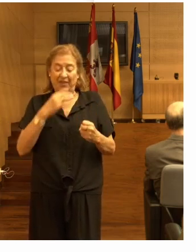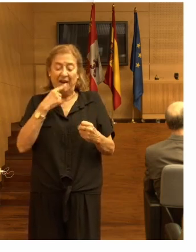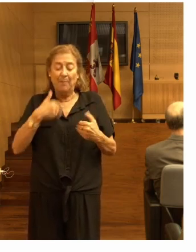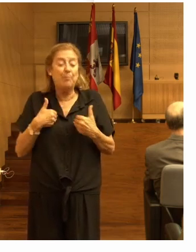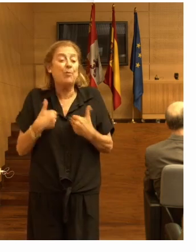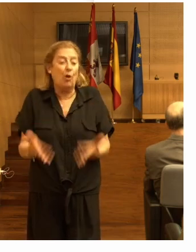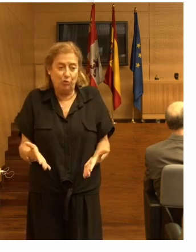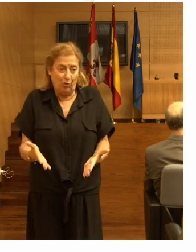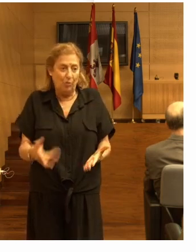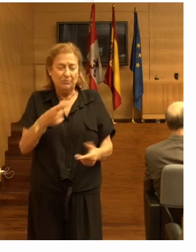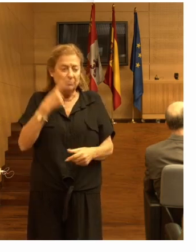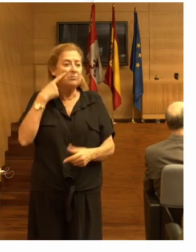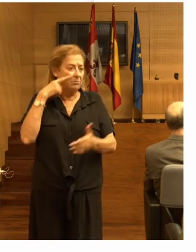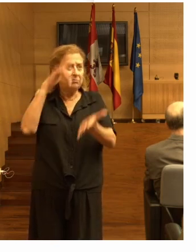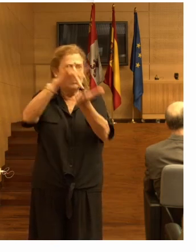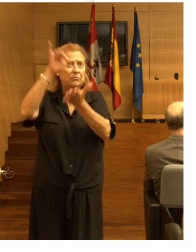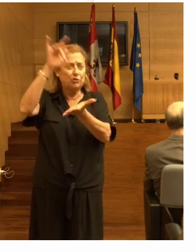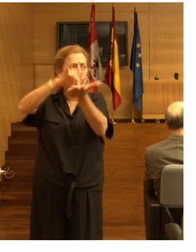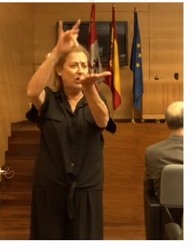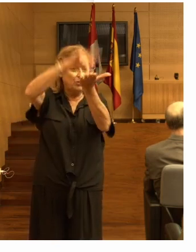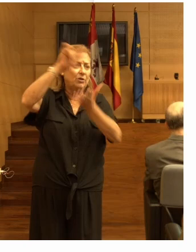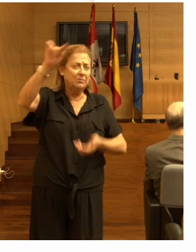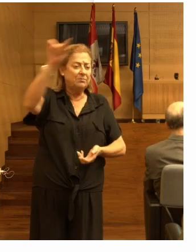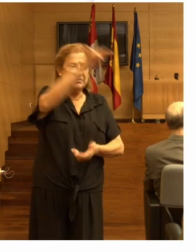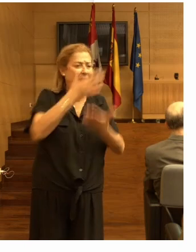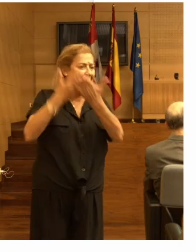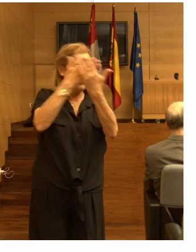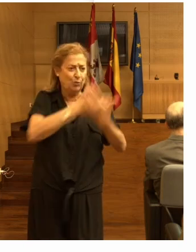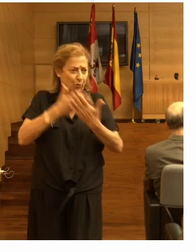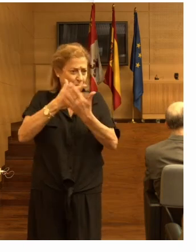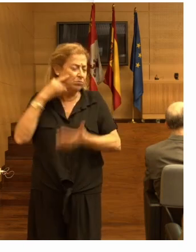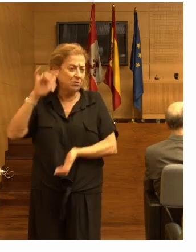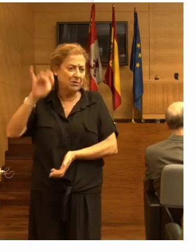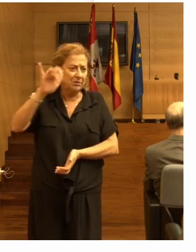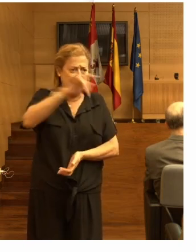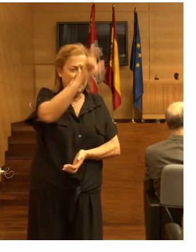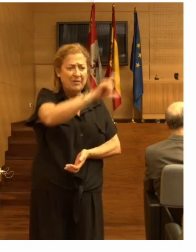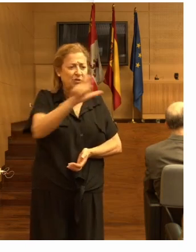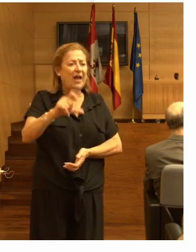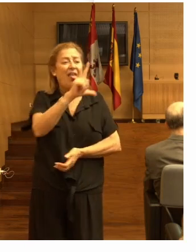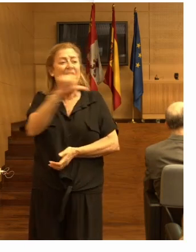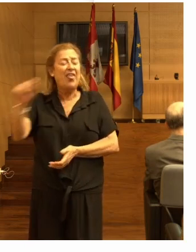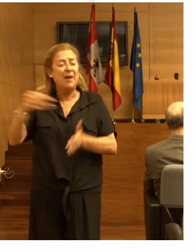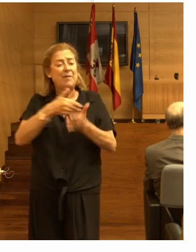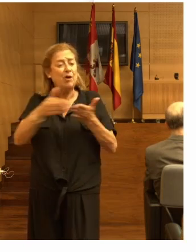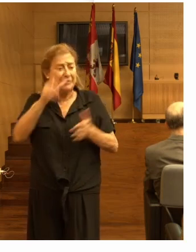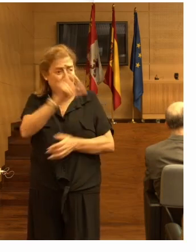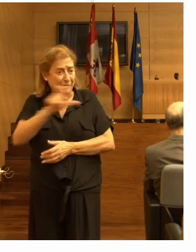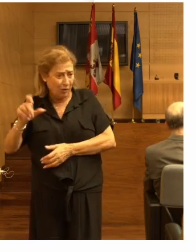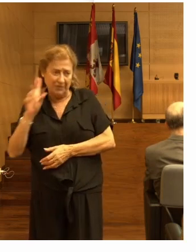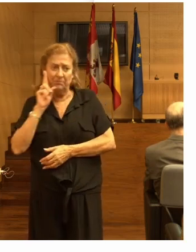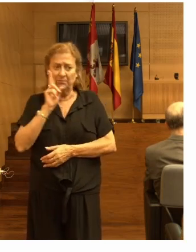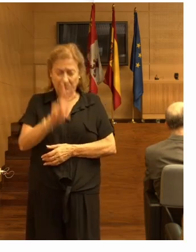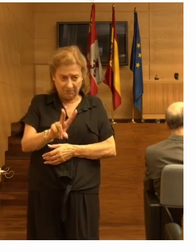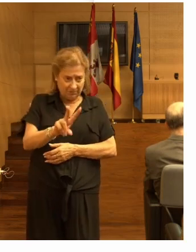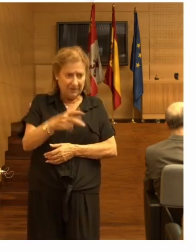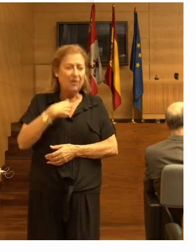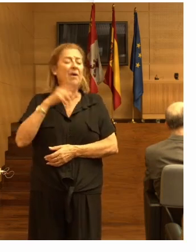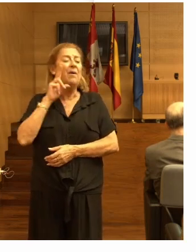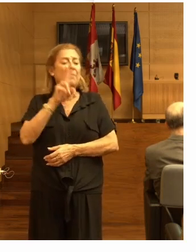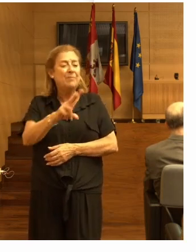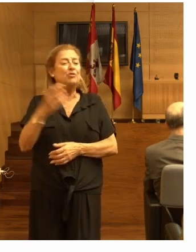Esto se ha replicado en dos estudios con una población de unos 10 millones de personas. Vemos que